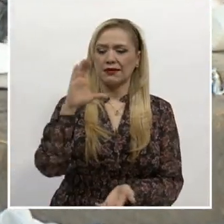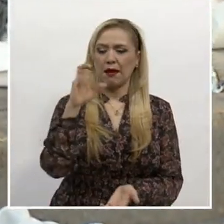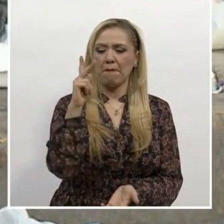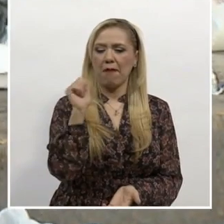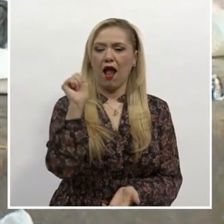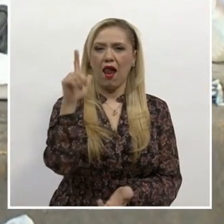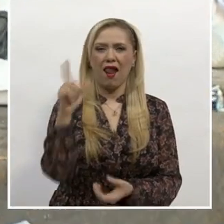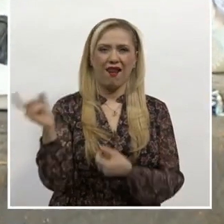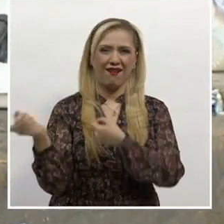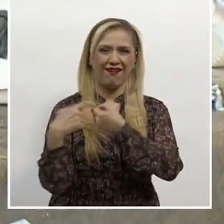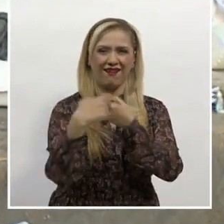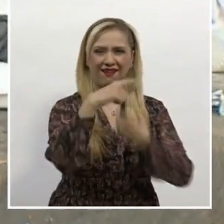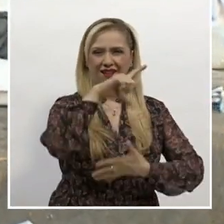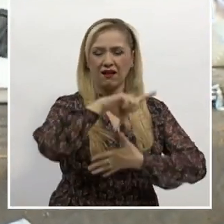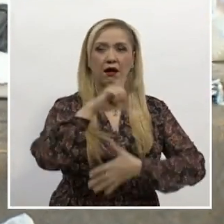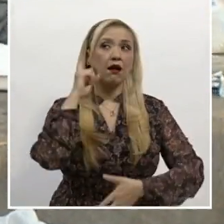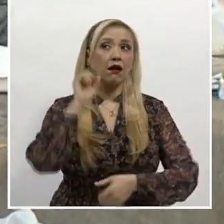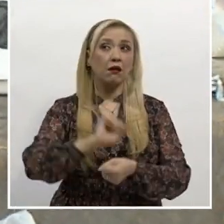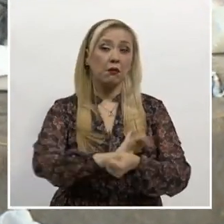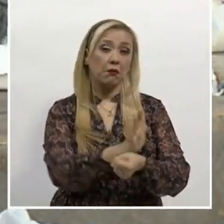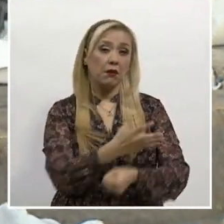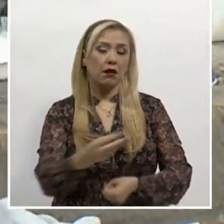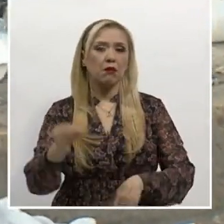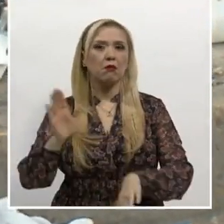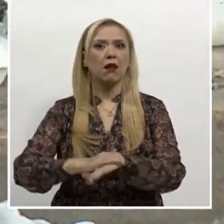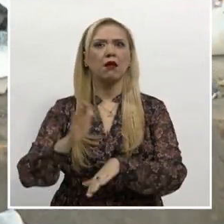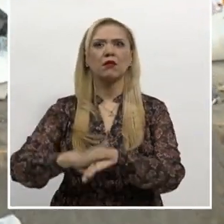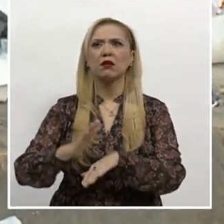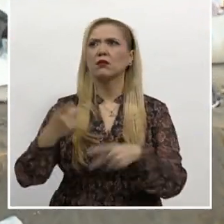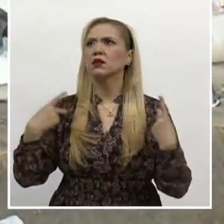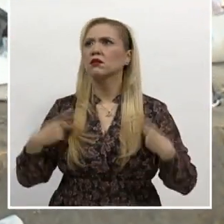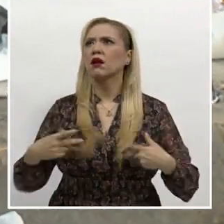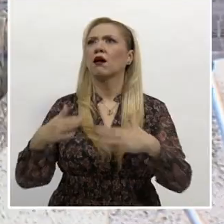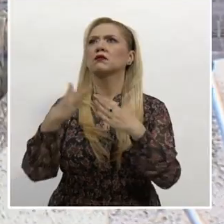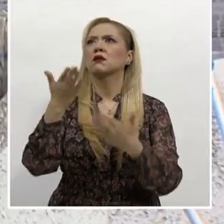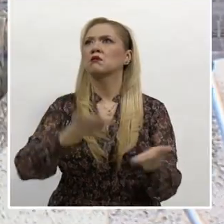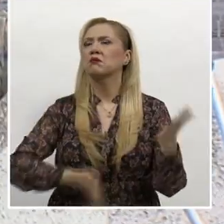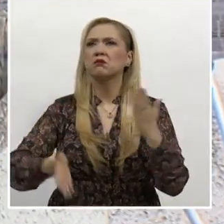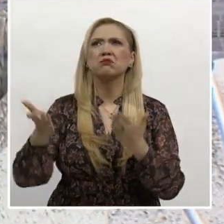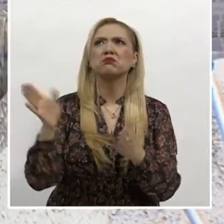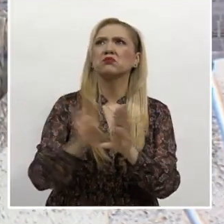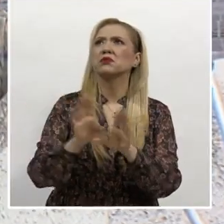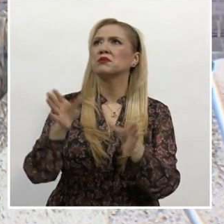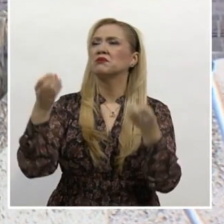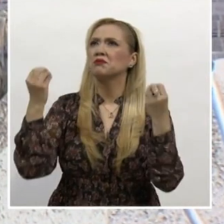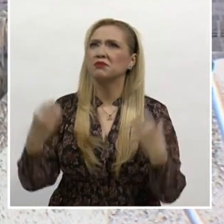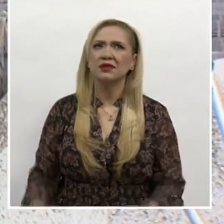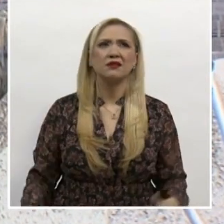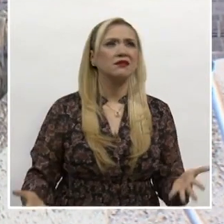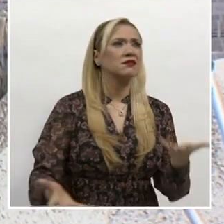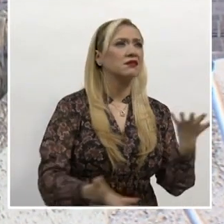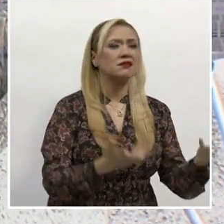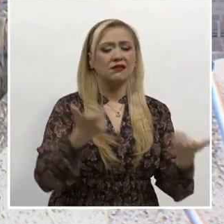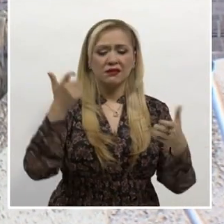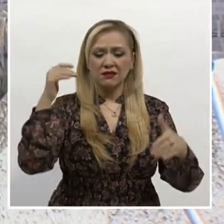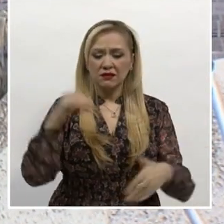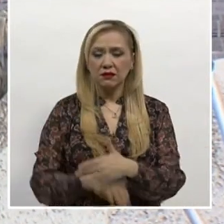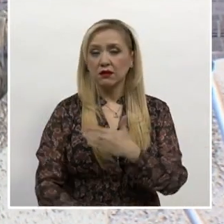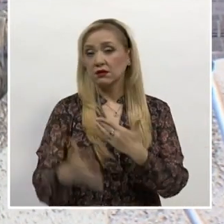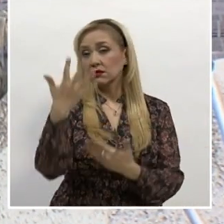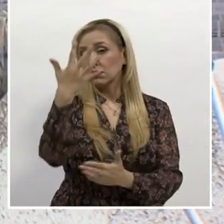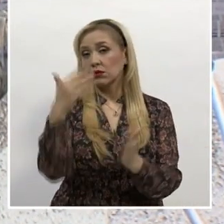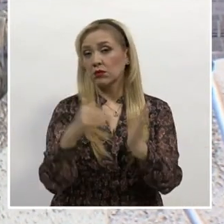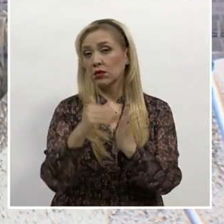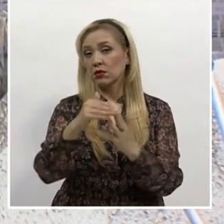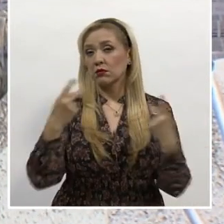durante la pandemia aumentaron los índices de pobreza extrema en la región, lo que se ha reflejado, entre otros, en el incremento de cerca de 5 millones de